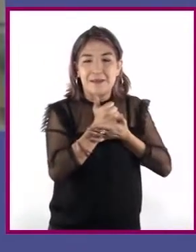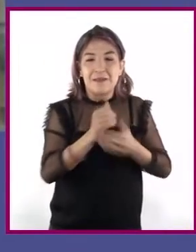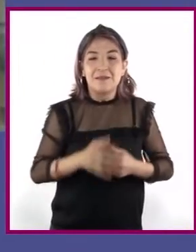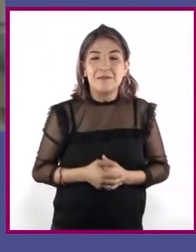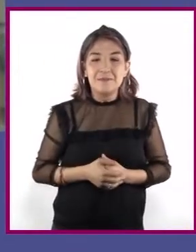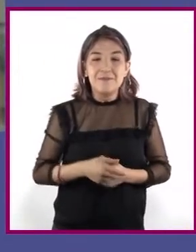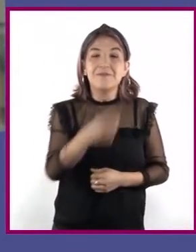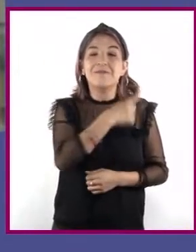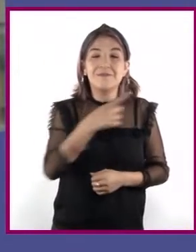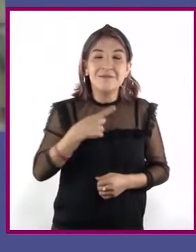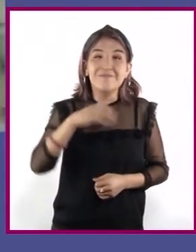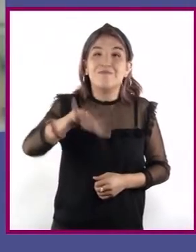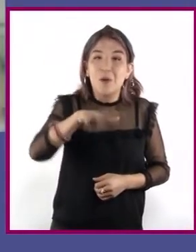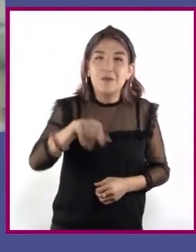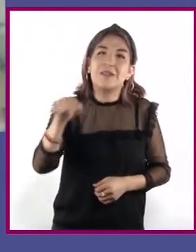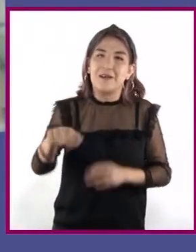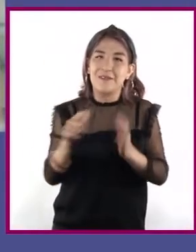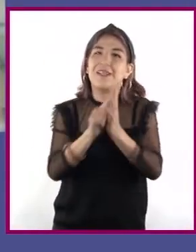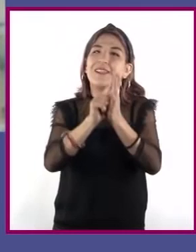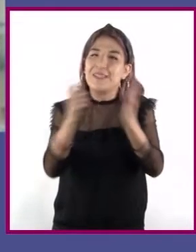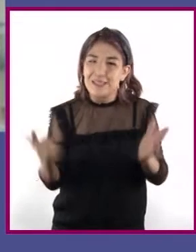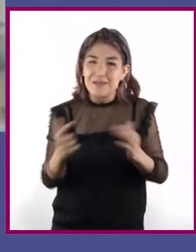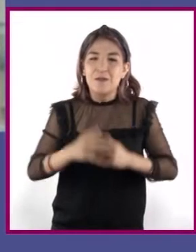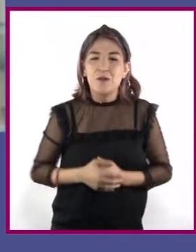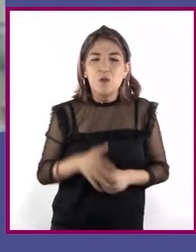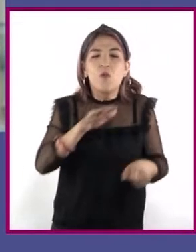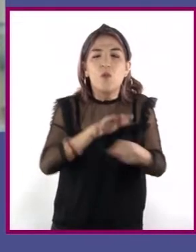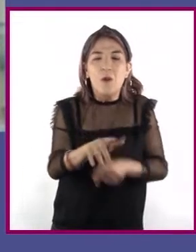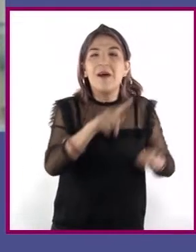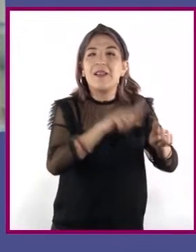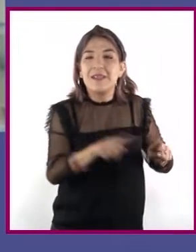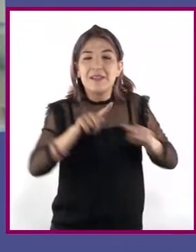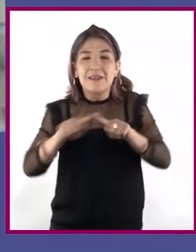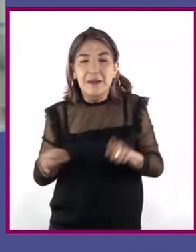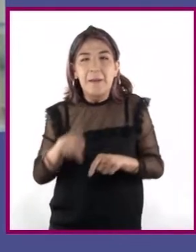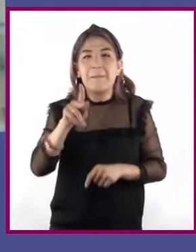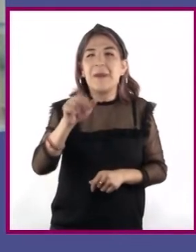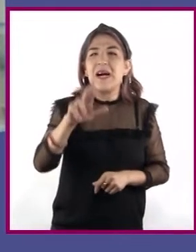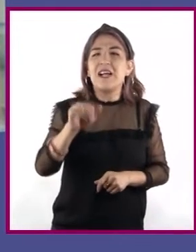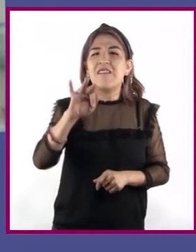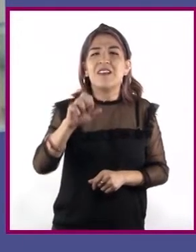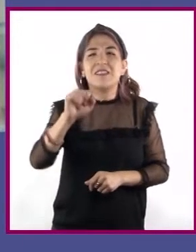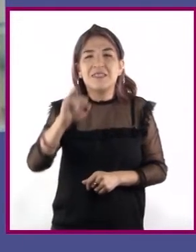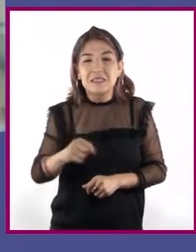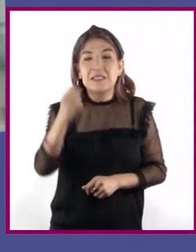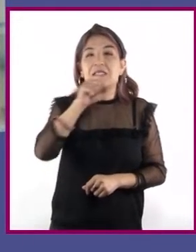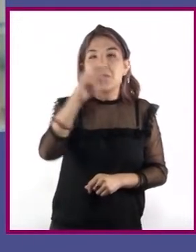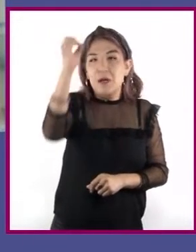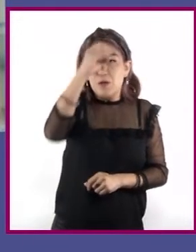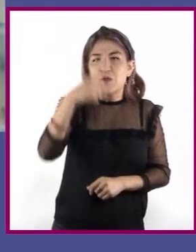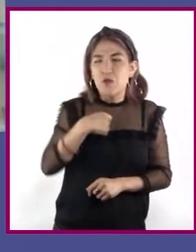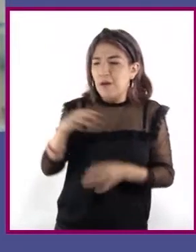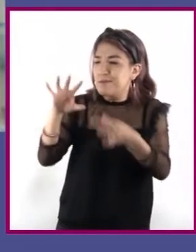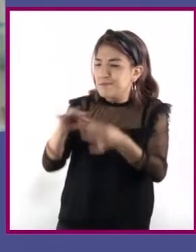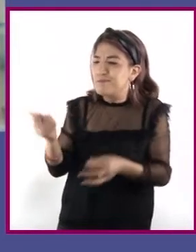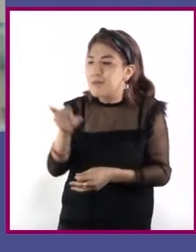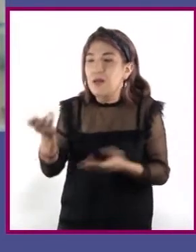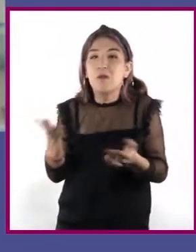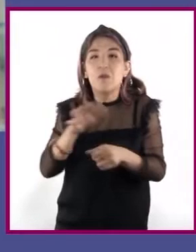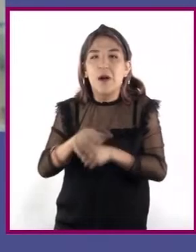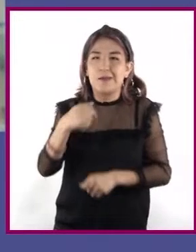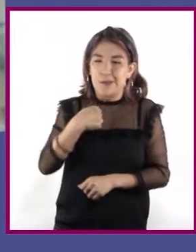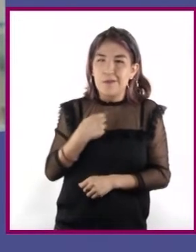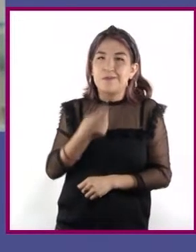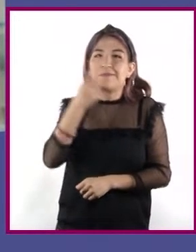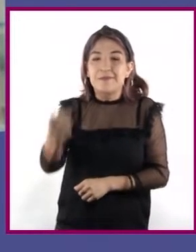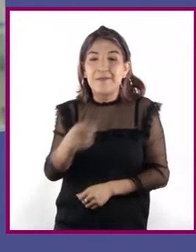Tuvimos que buscarlo en su libro de texto. ¿Cuál es la diferencia entre paráfrasis y opinión? Le dije a mi hija. La paráfrasis